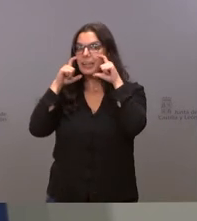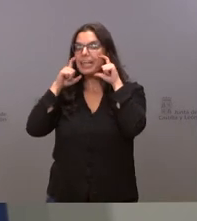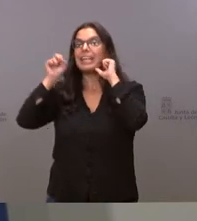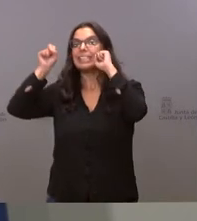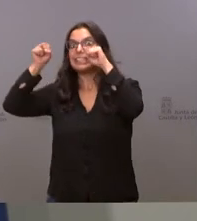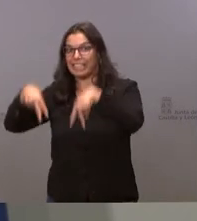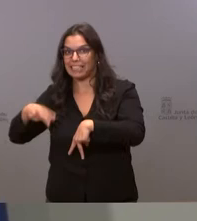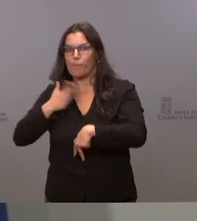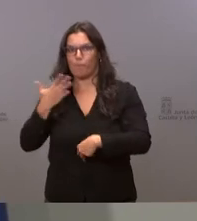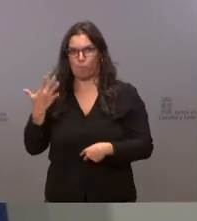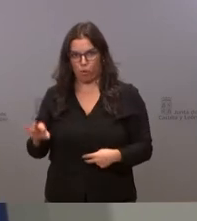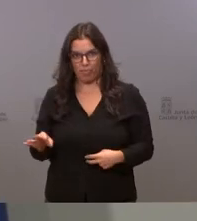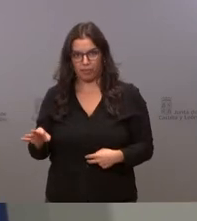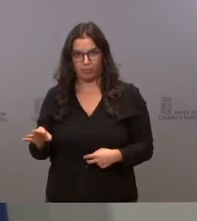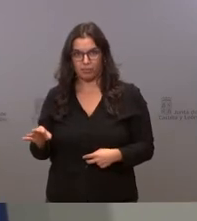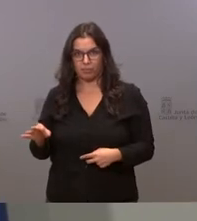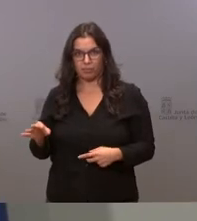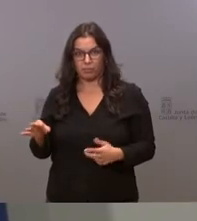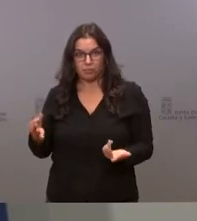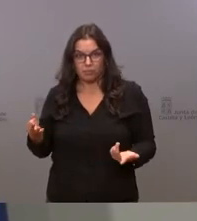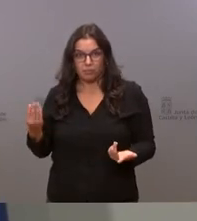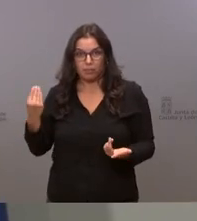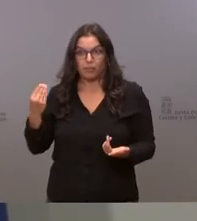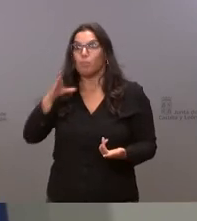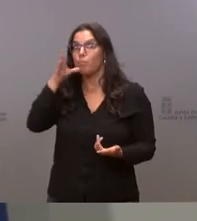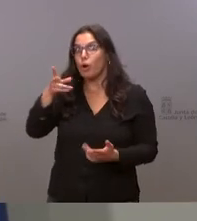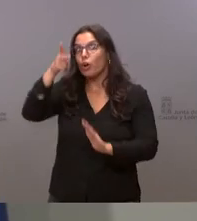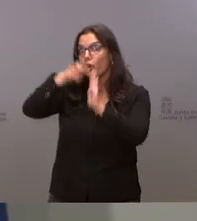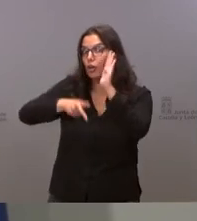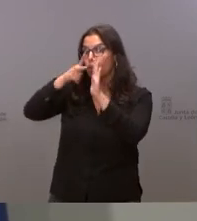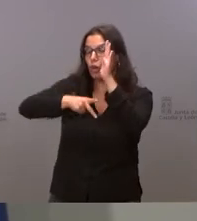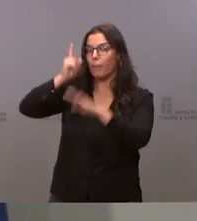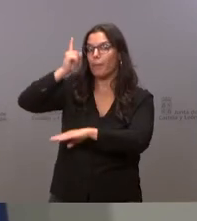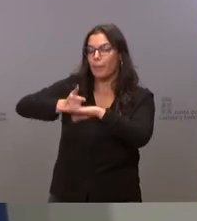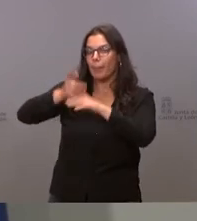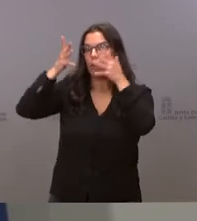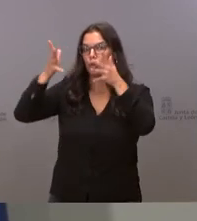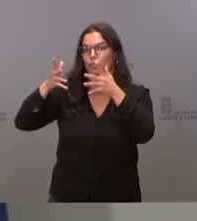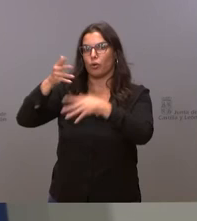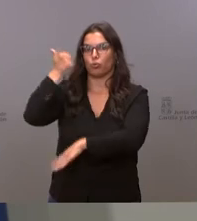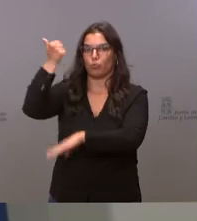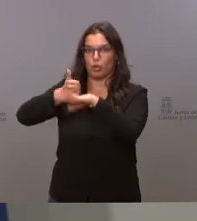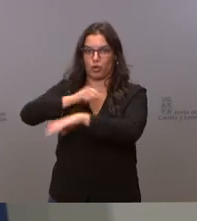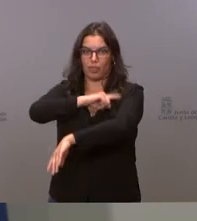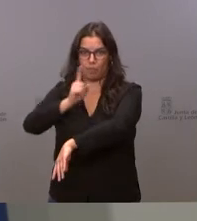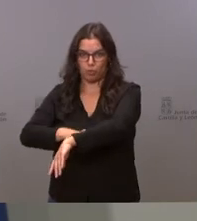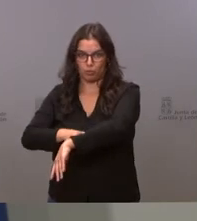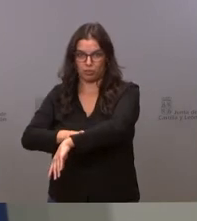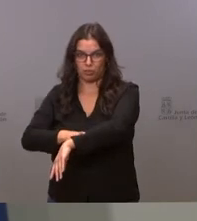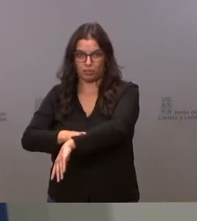como se hace el deporte que está bajo la norma del Consejo Superior de Deportes salvo